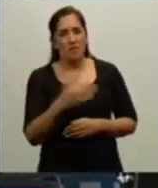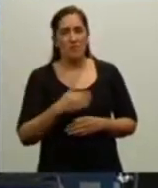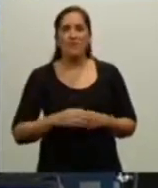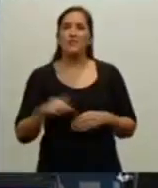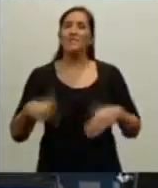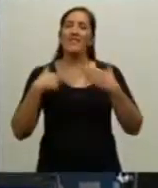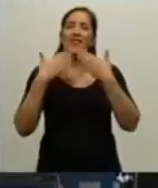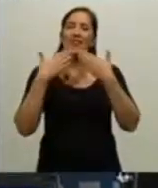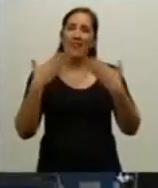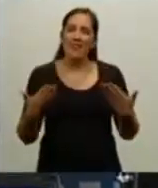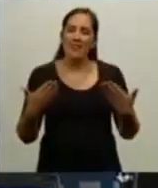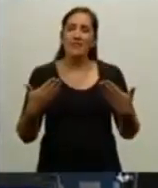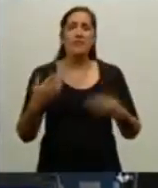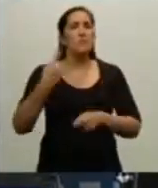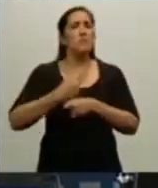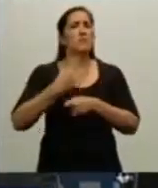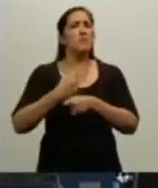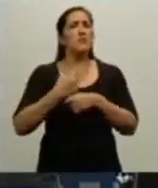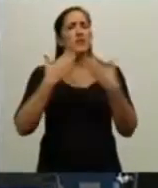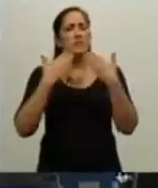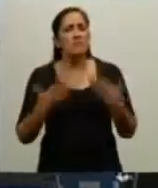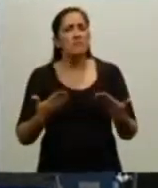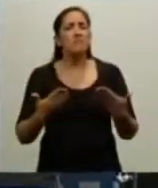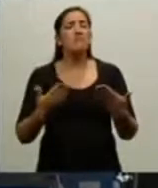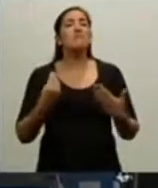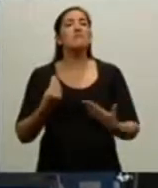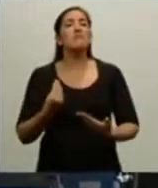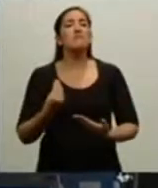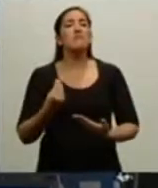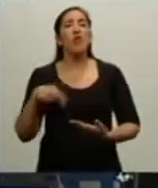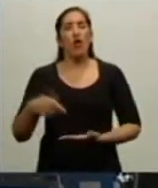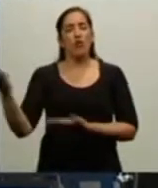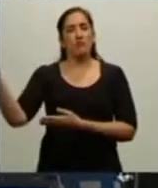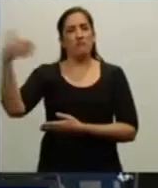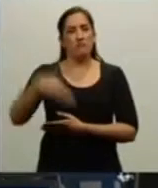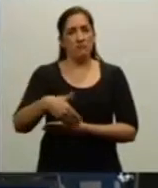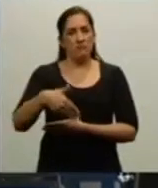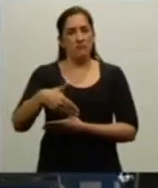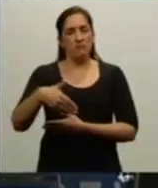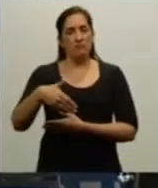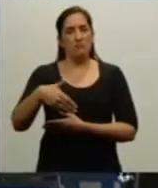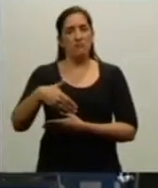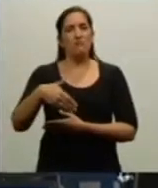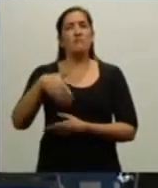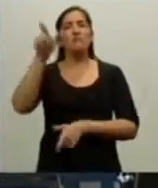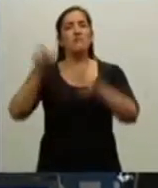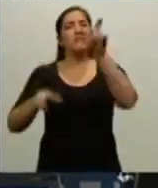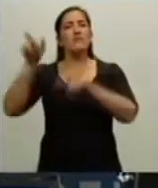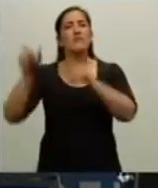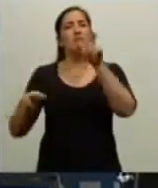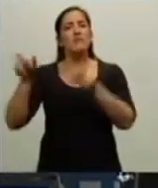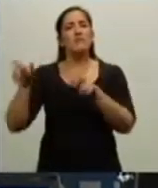Quiero agradecer en primer término la presencia hoy y compartiendo